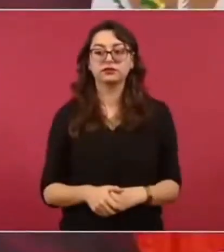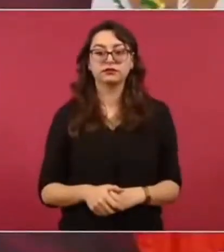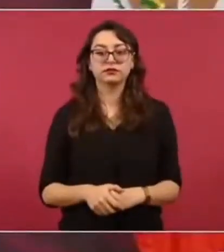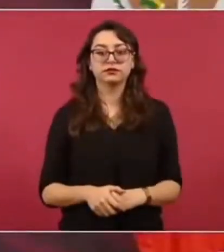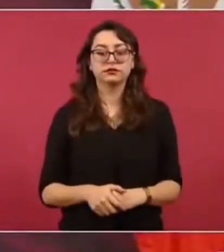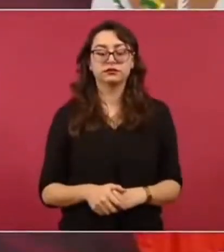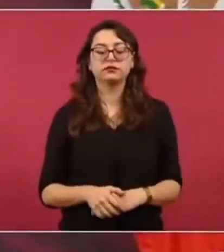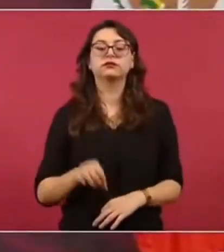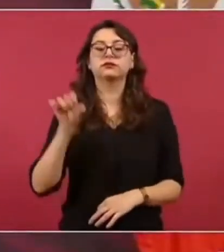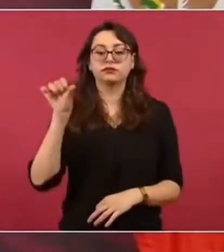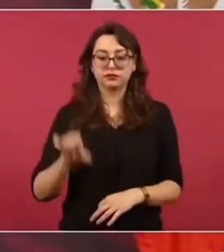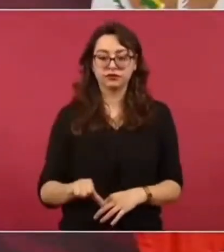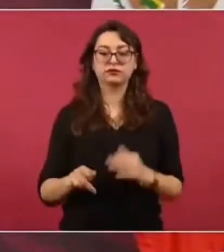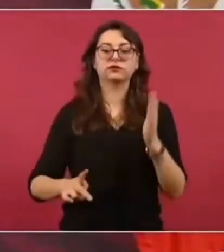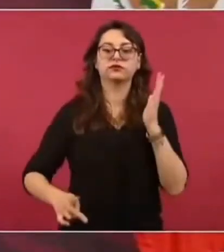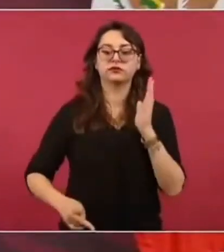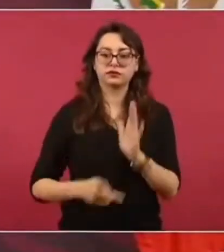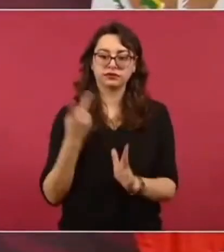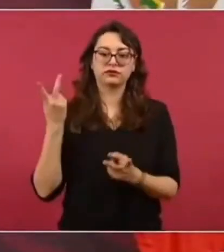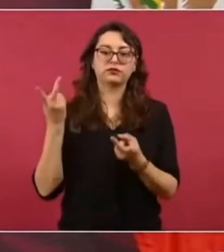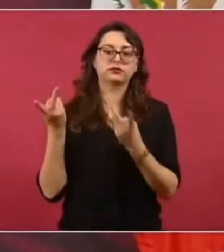este Rosa y Cela